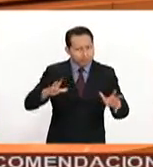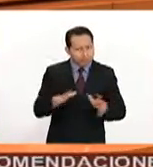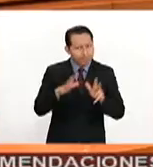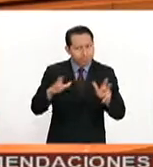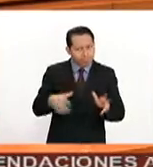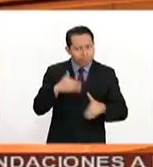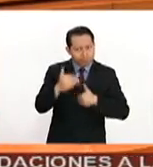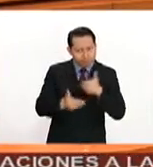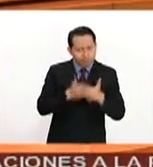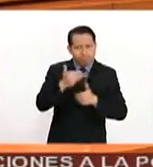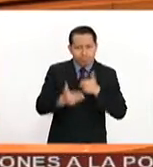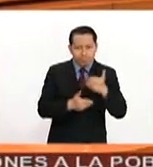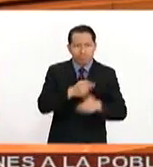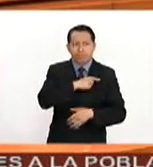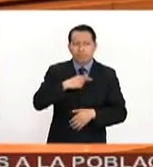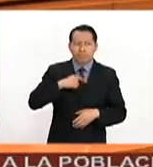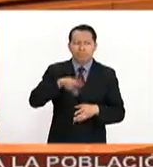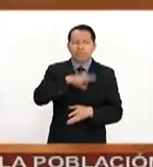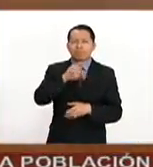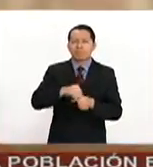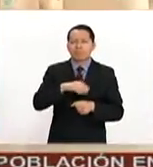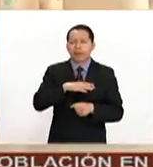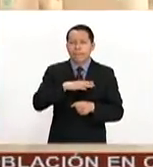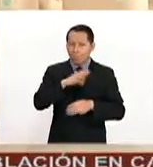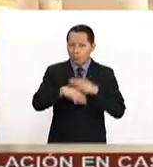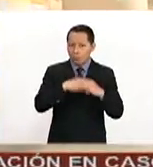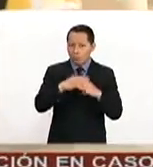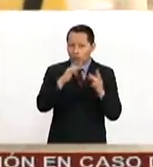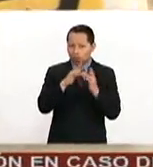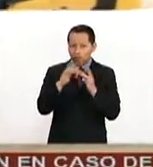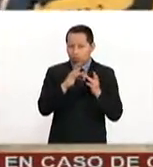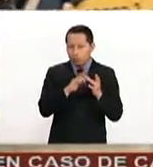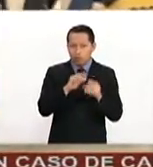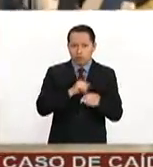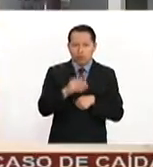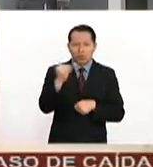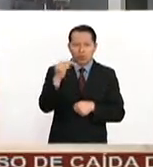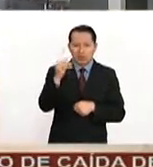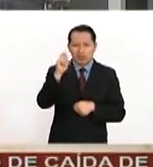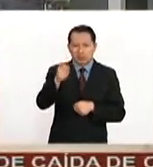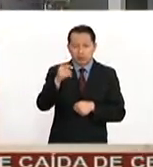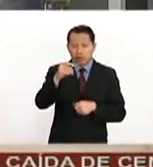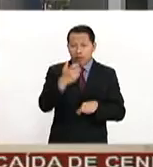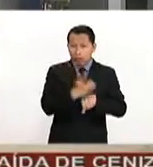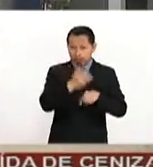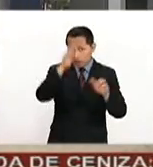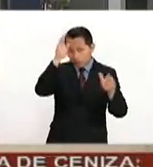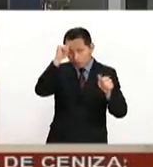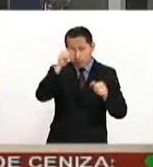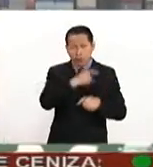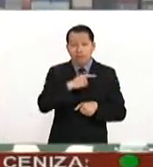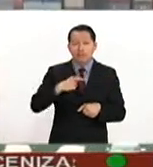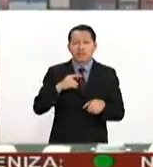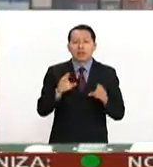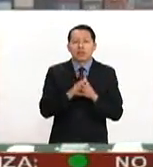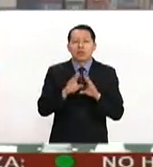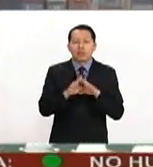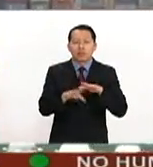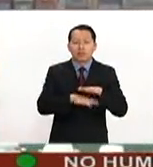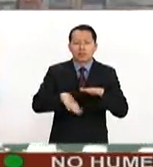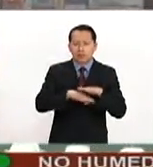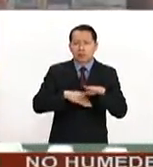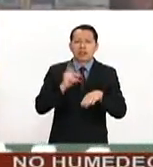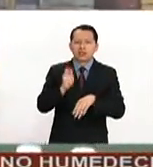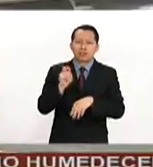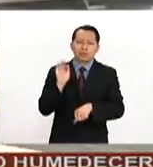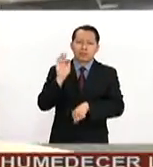debe de implicar la globalización. Noveno, cualquier acuerdo con Estados Unidos debe estar regido por el principio de